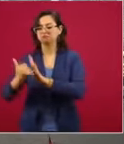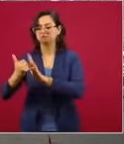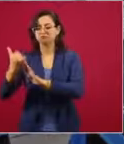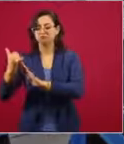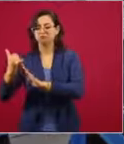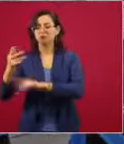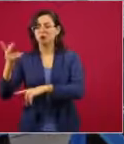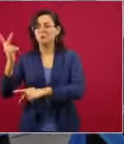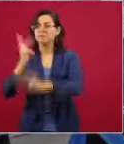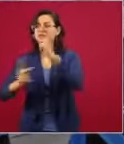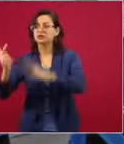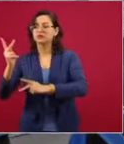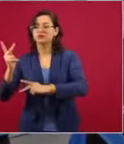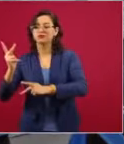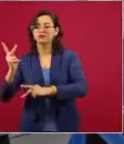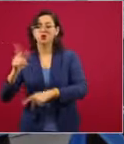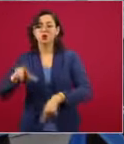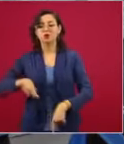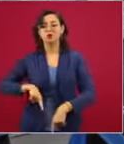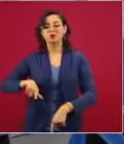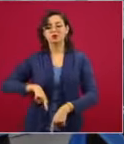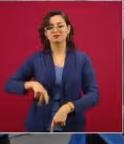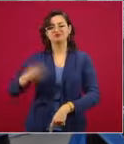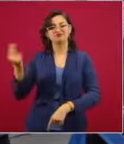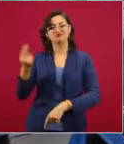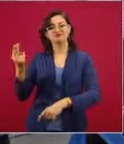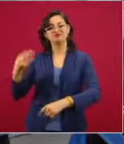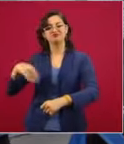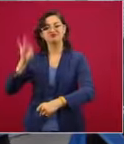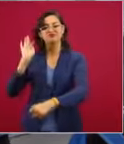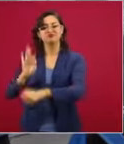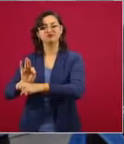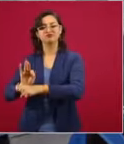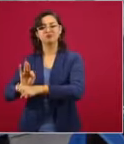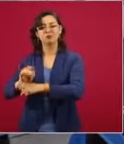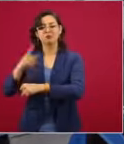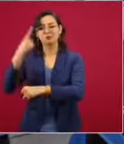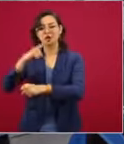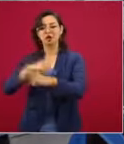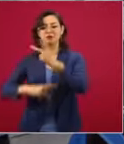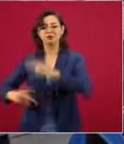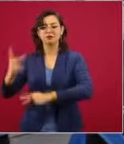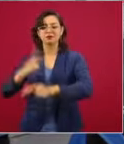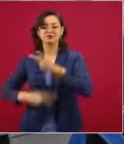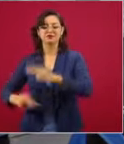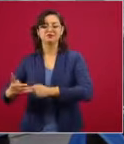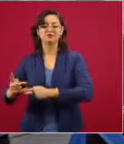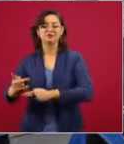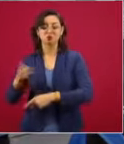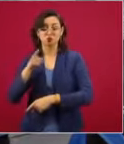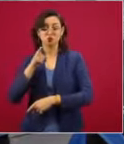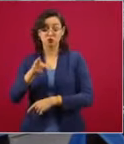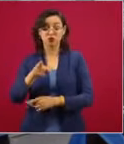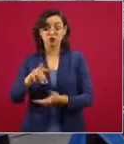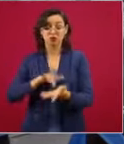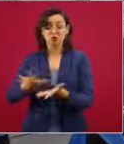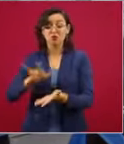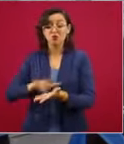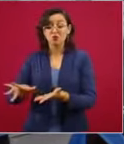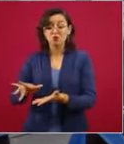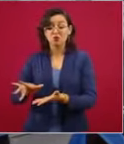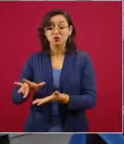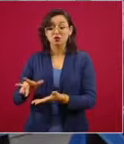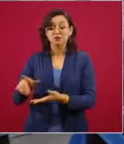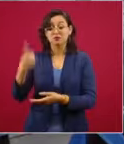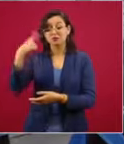gobierno para obtener estos préstamos por parte de la Banca Interamericana de Desarrollo. ¿Los apoyaría usted, apoyaría usted a